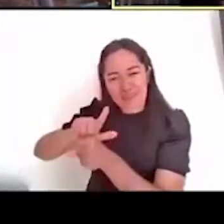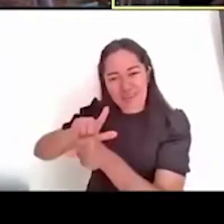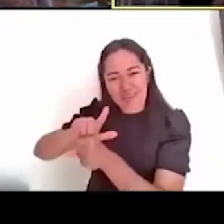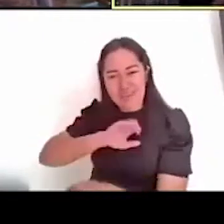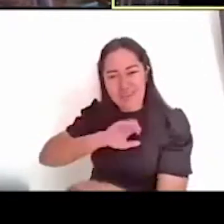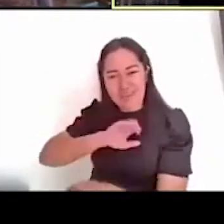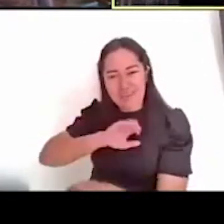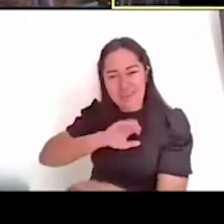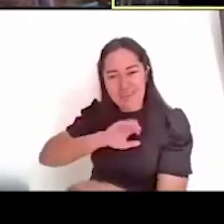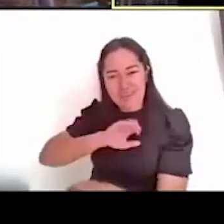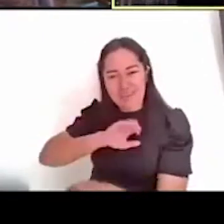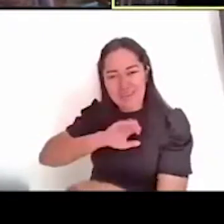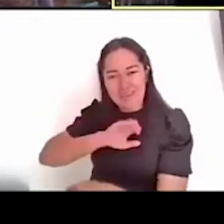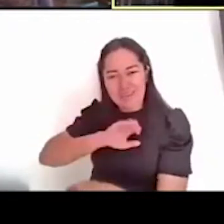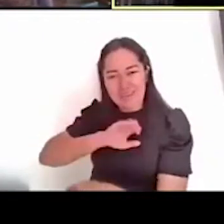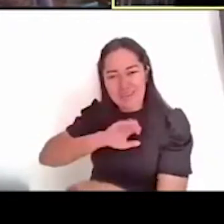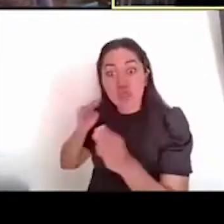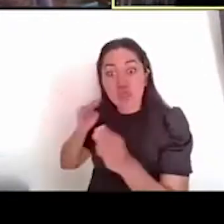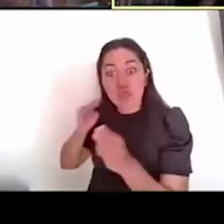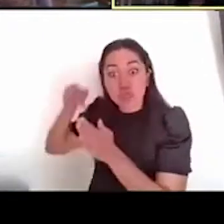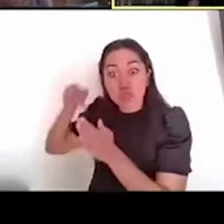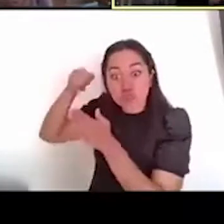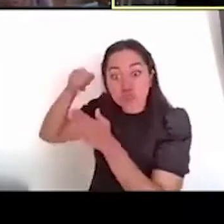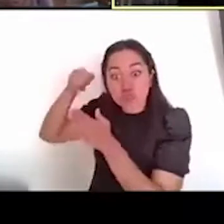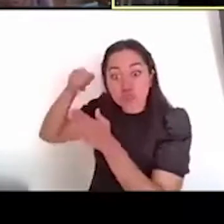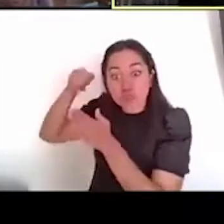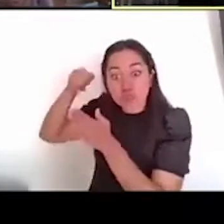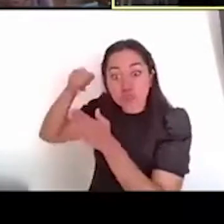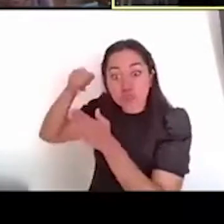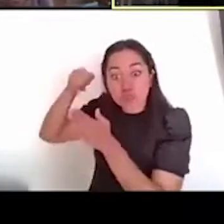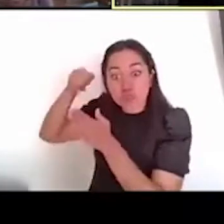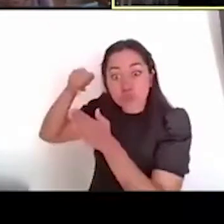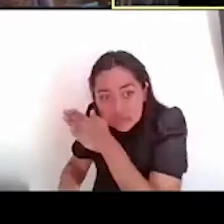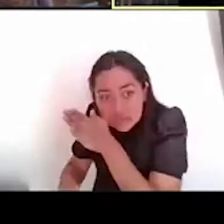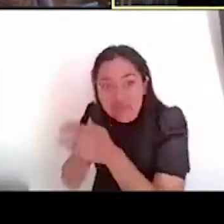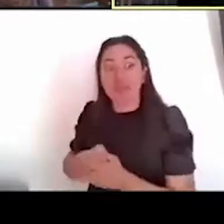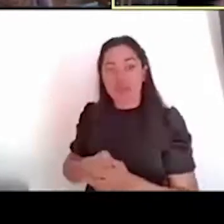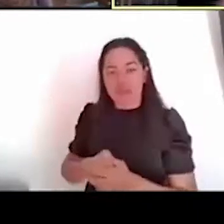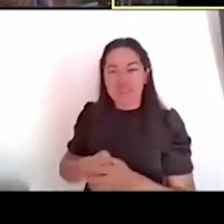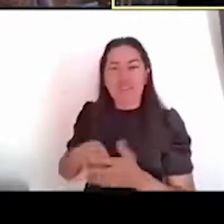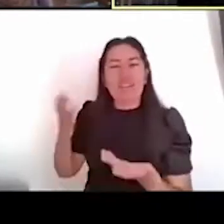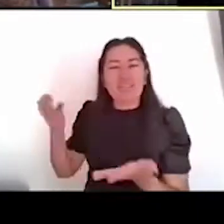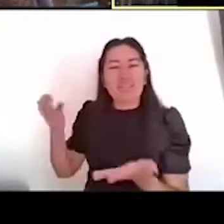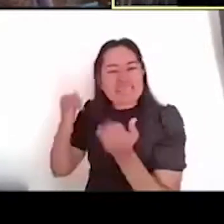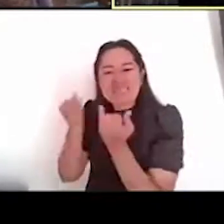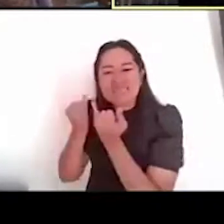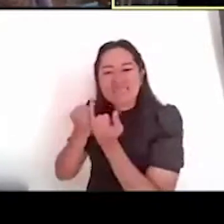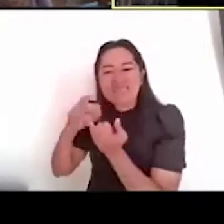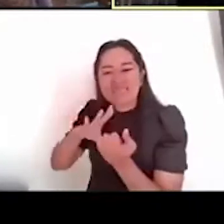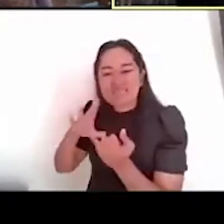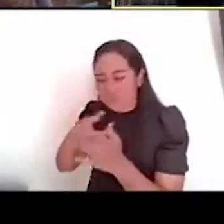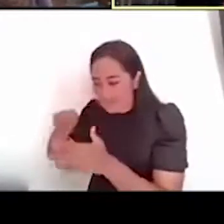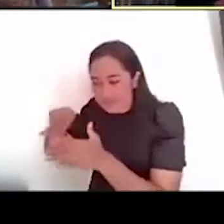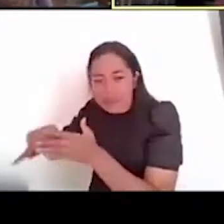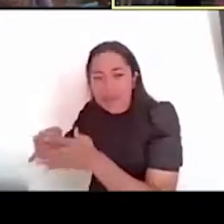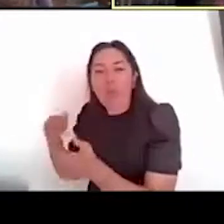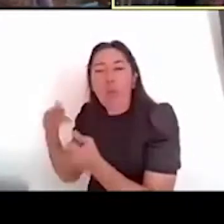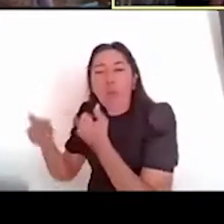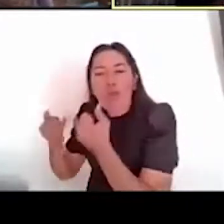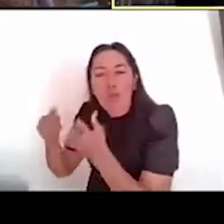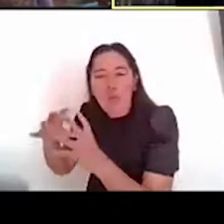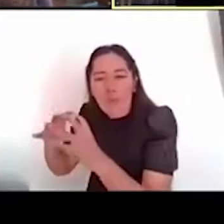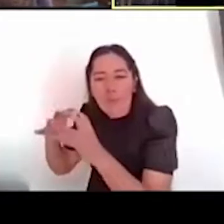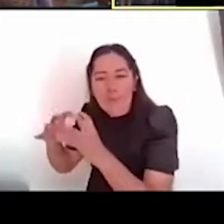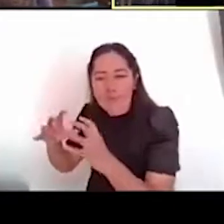museos que se están, que están en proceso, que es el Ways of Pantley, y el, el juego de pelota, y parte del juego de, y del